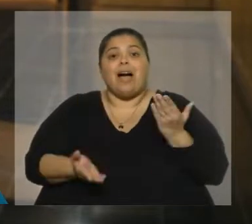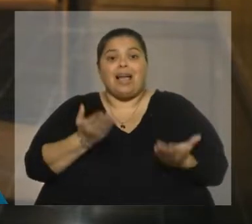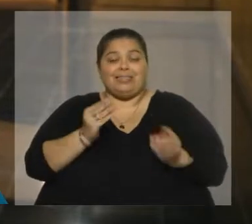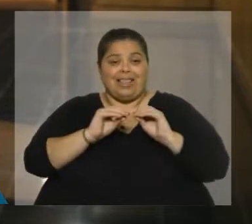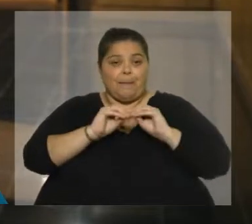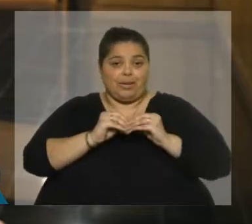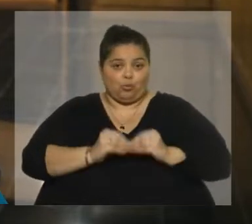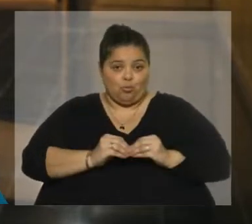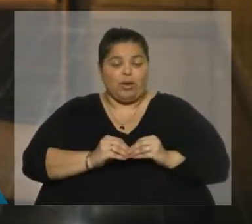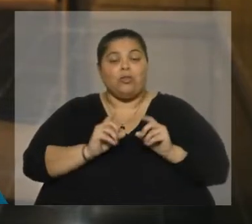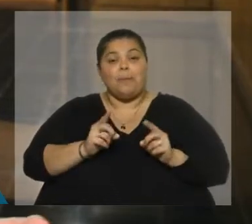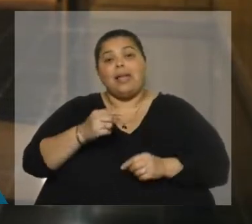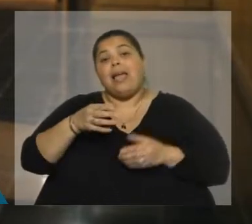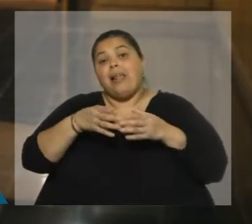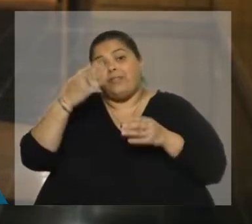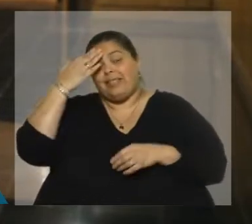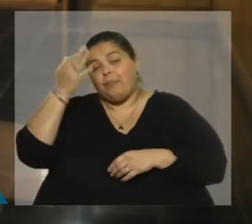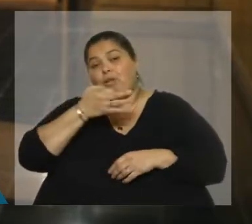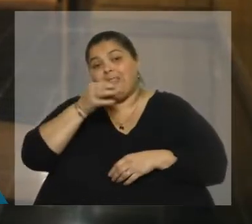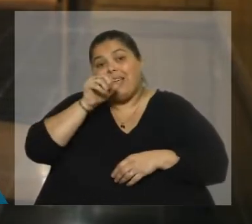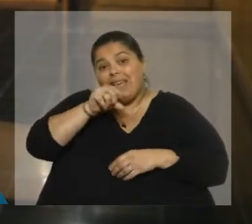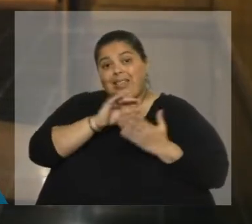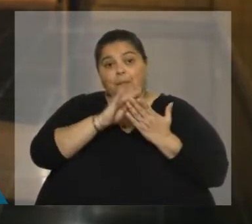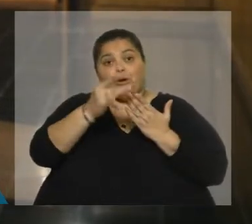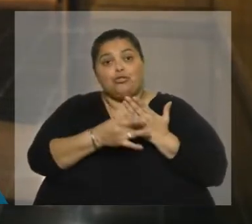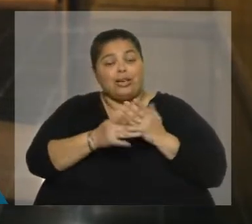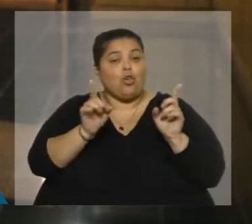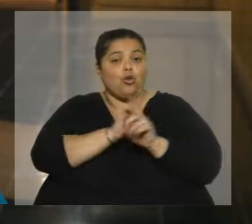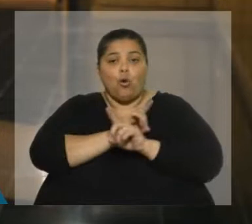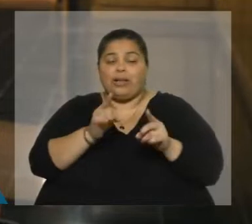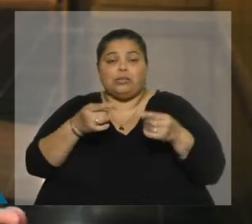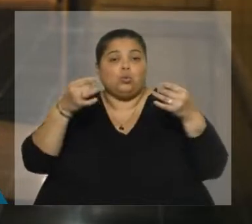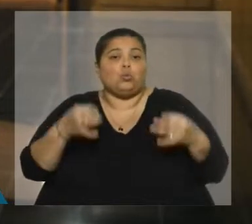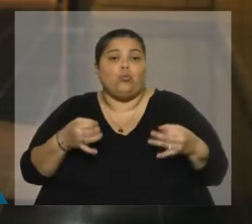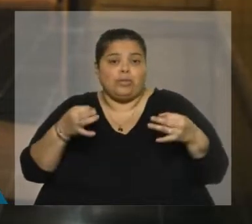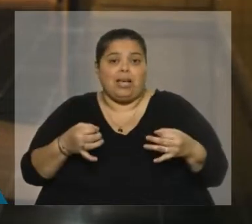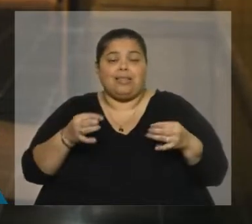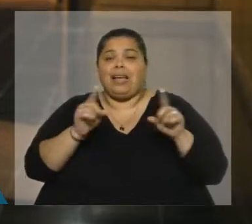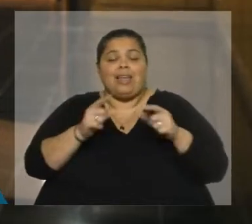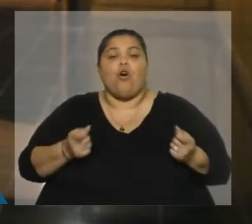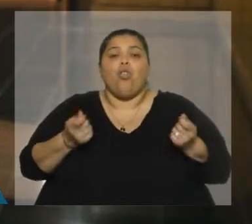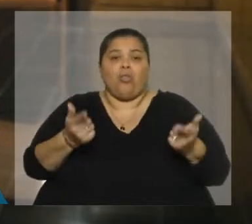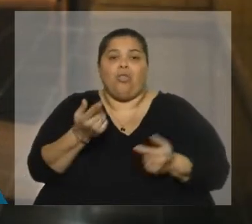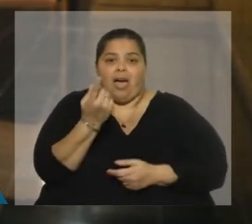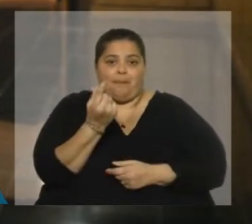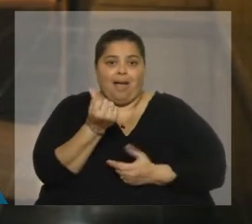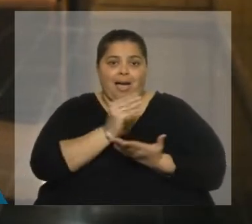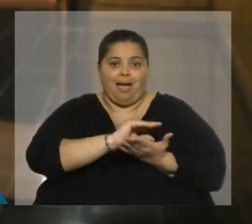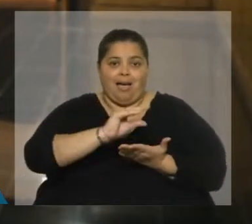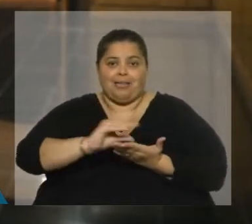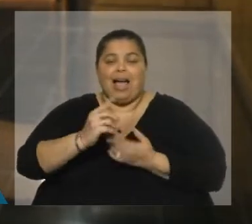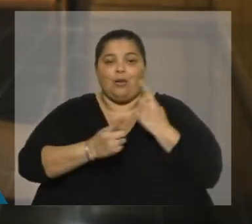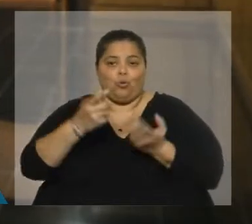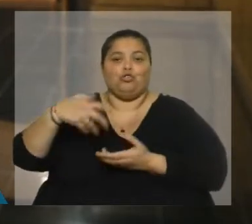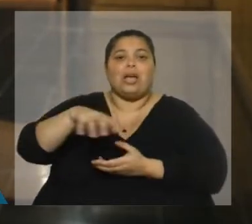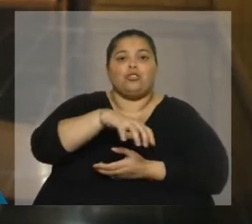El Frente Amplio entiende que este proyecto no es suficiente, que no derrama a los sectores más